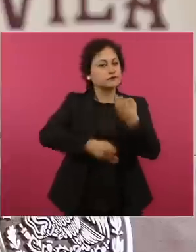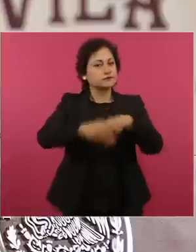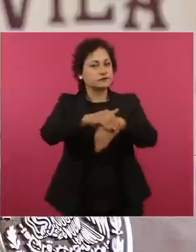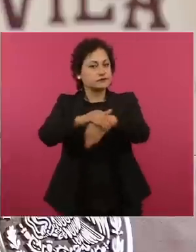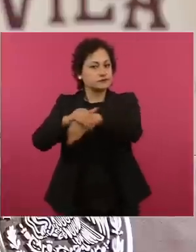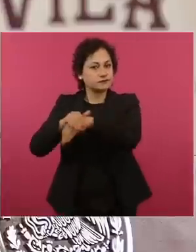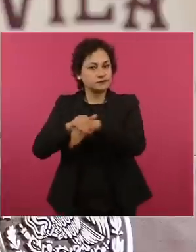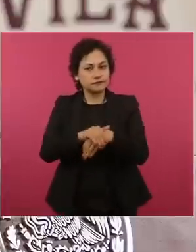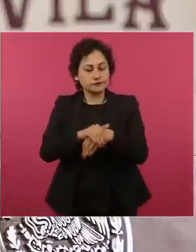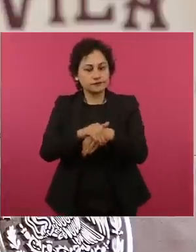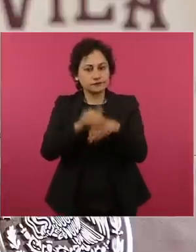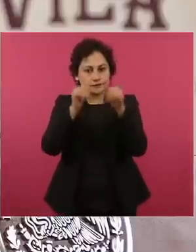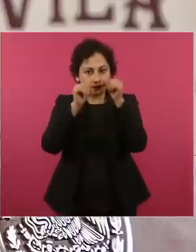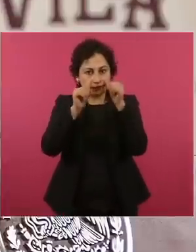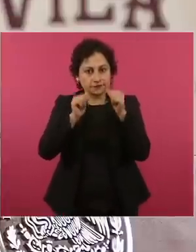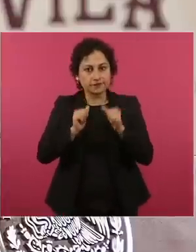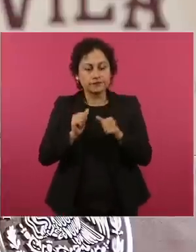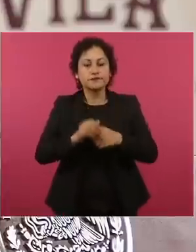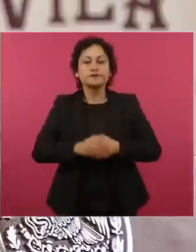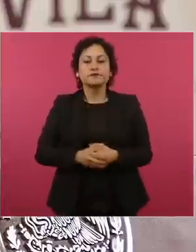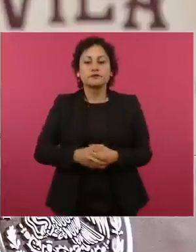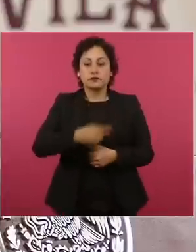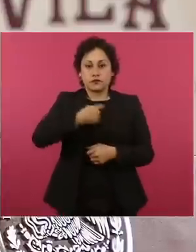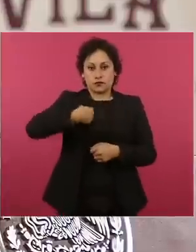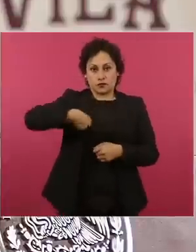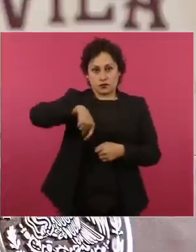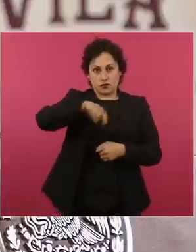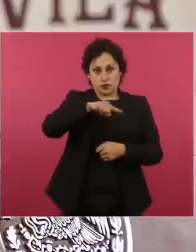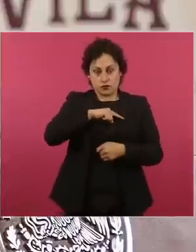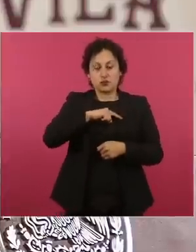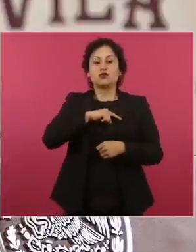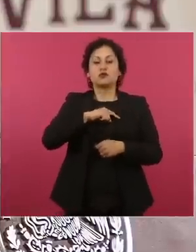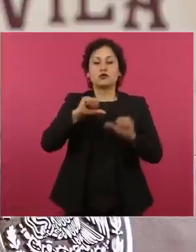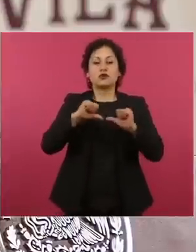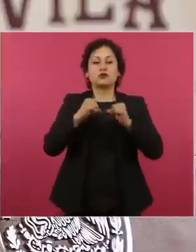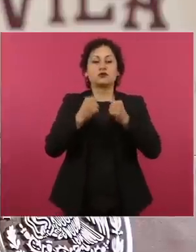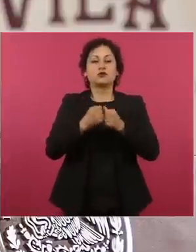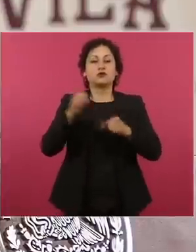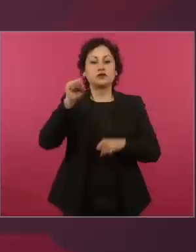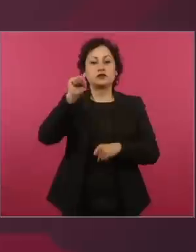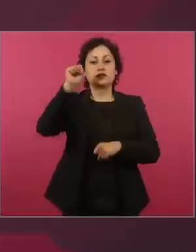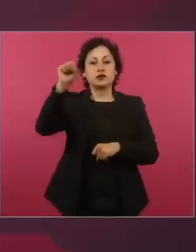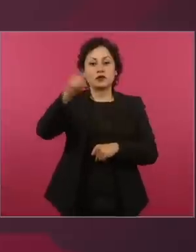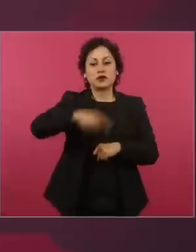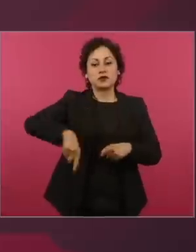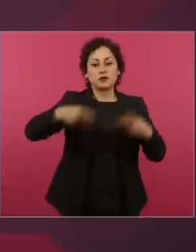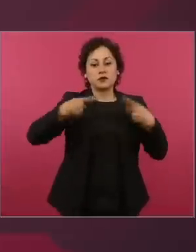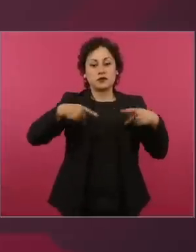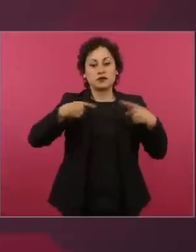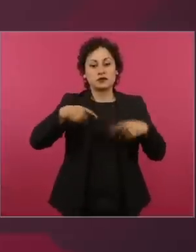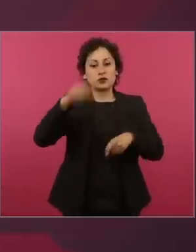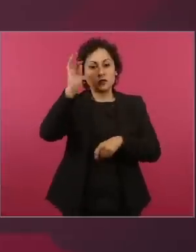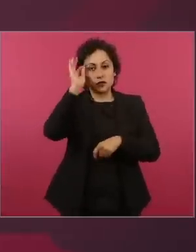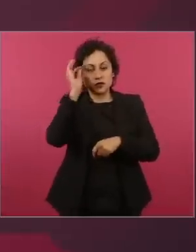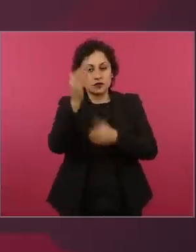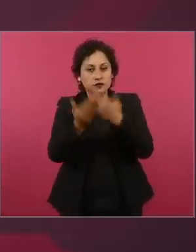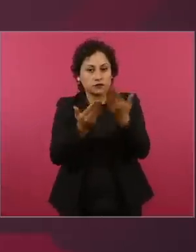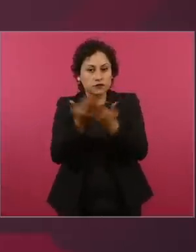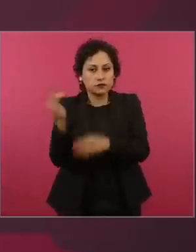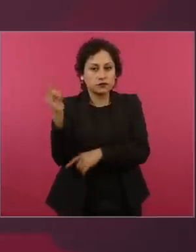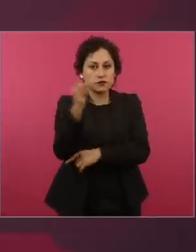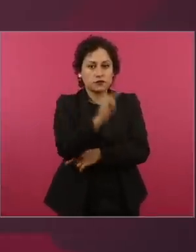Para la Asociación Sindical de Sobrecargos de Aviación de México, hoy es un día de júbilo,